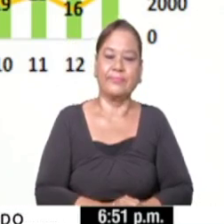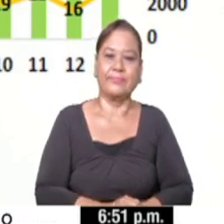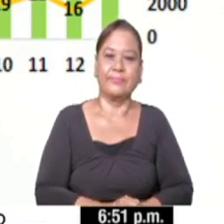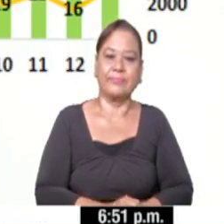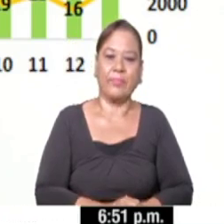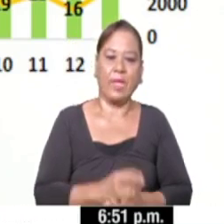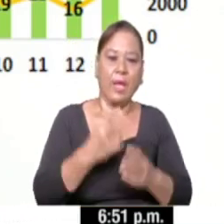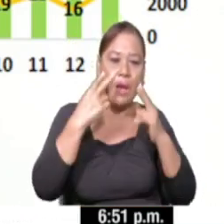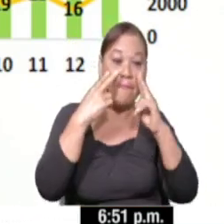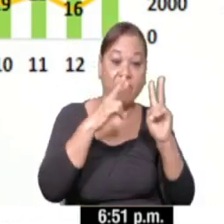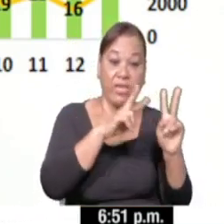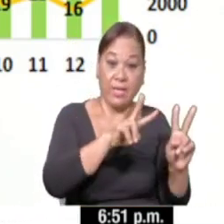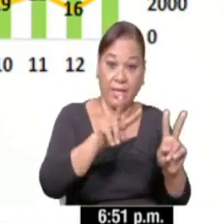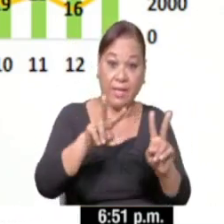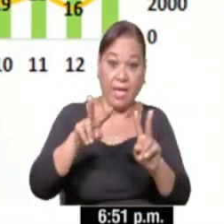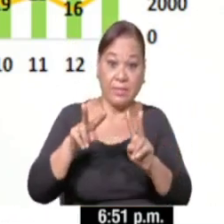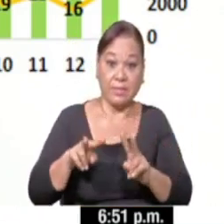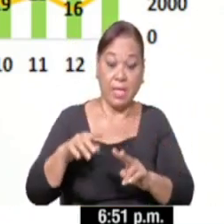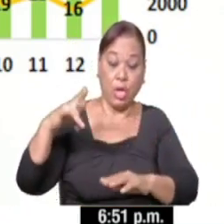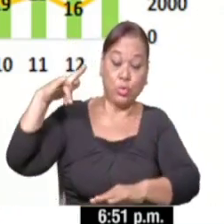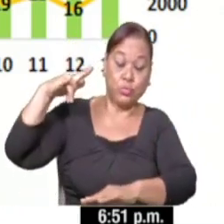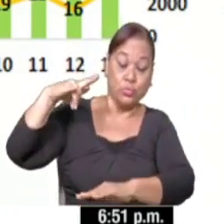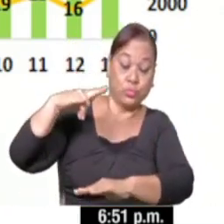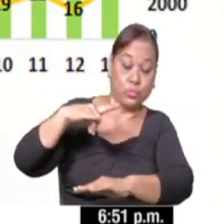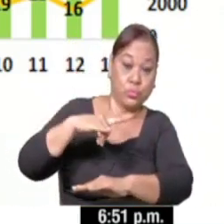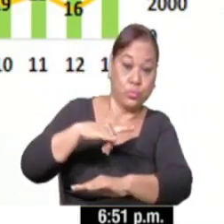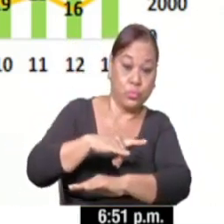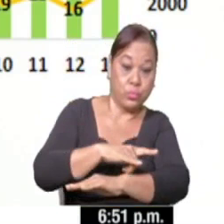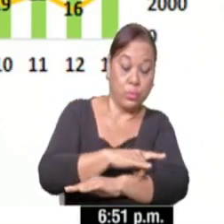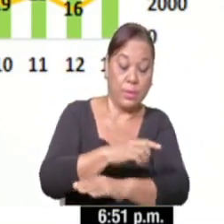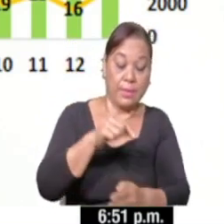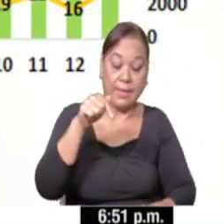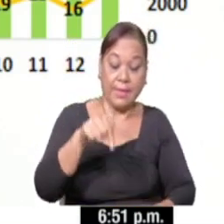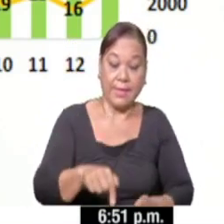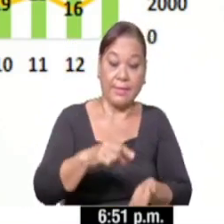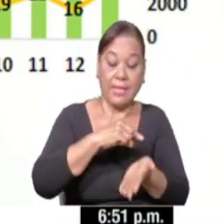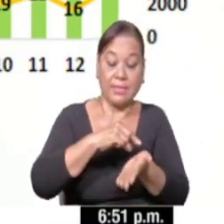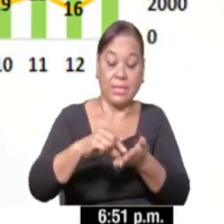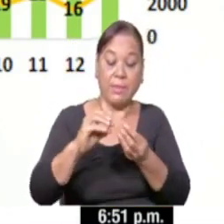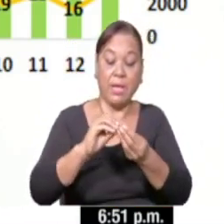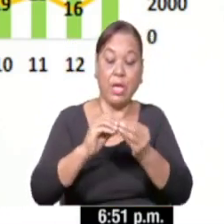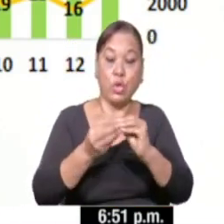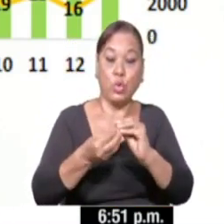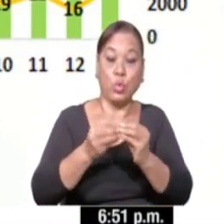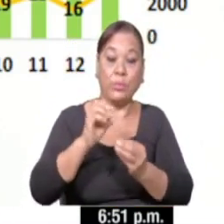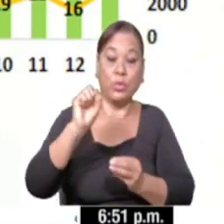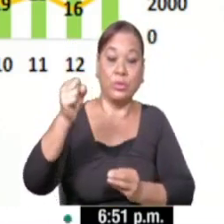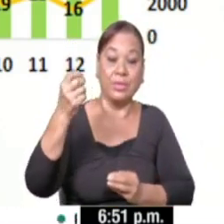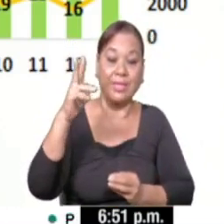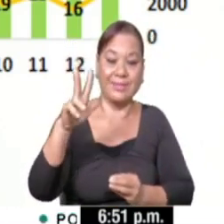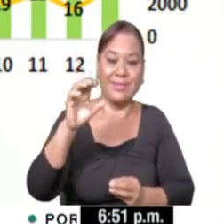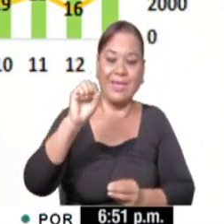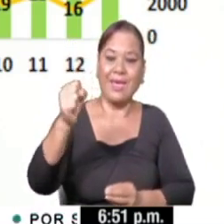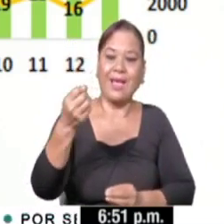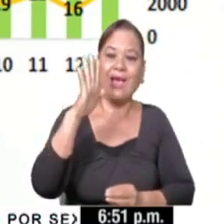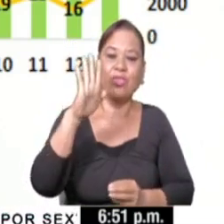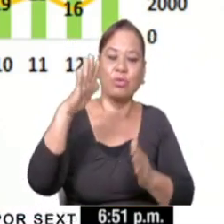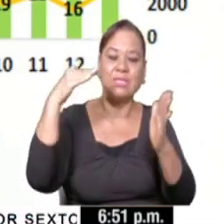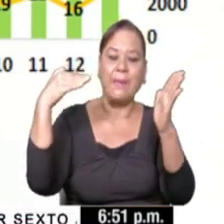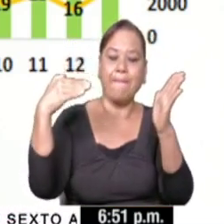La vigilancia epidemiológica en el Aeropuerto Internacional de Tucumán, para esta semana, número 13, 14,846